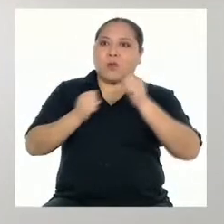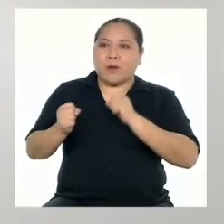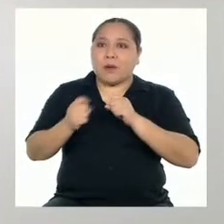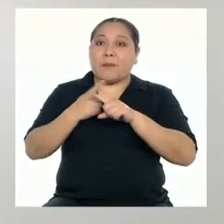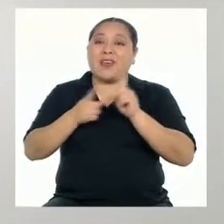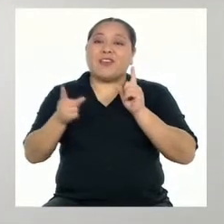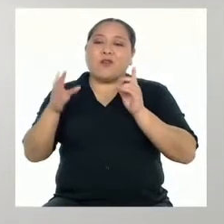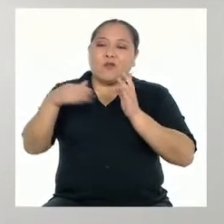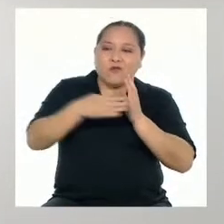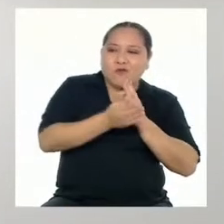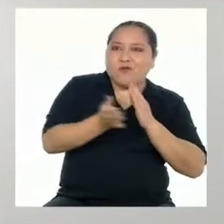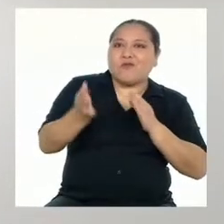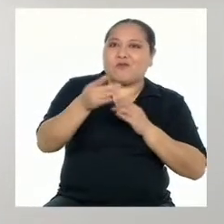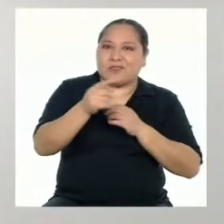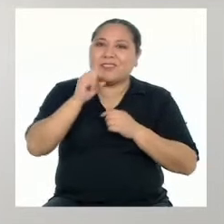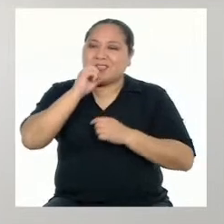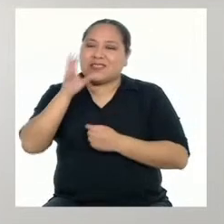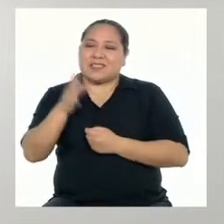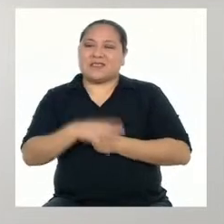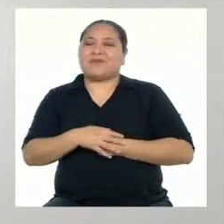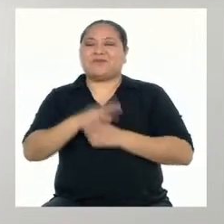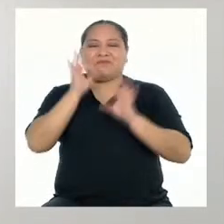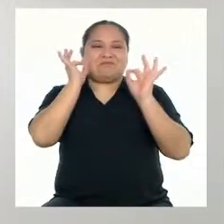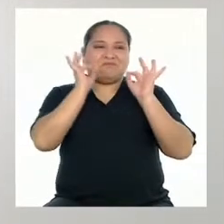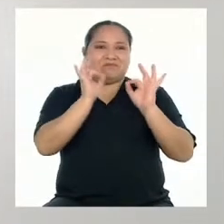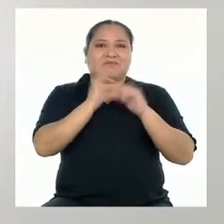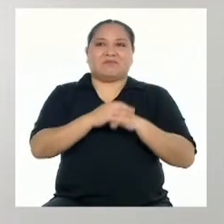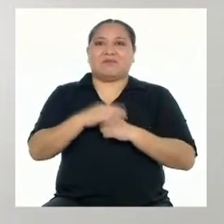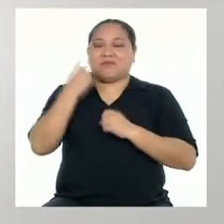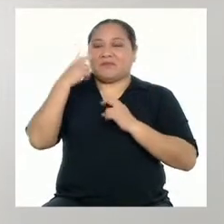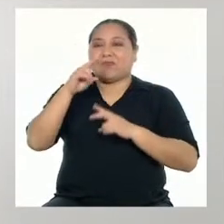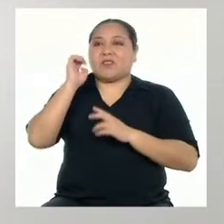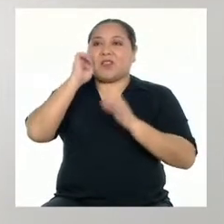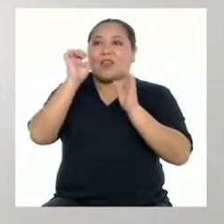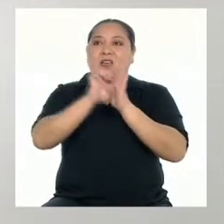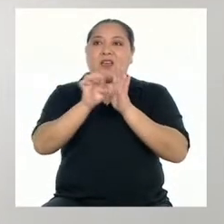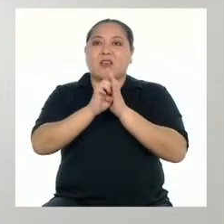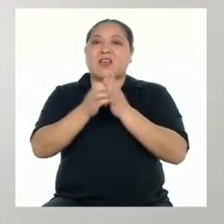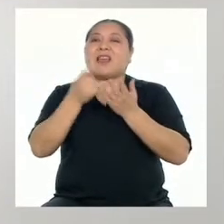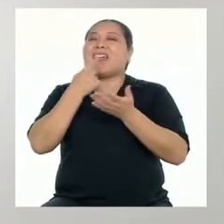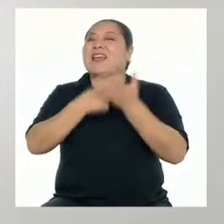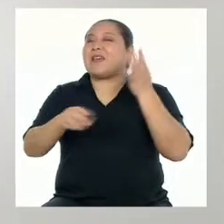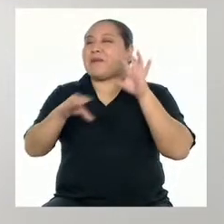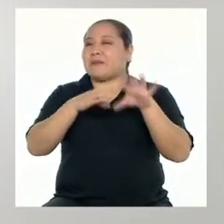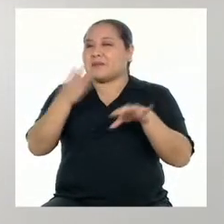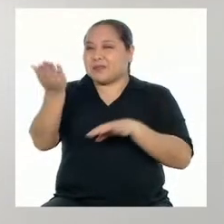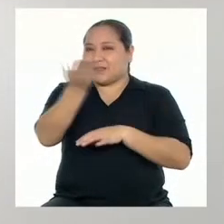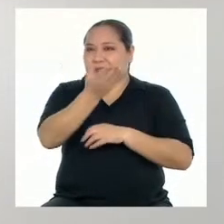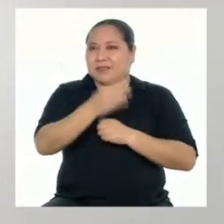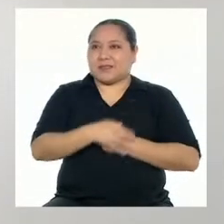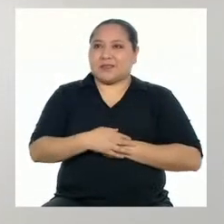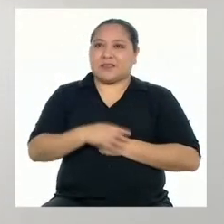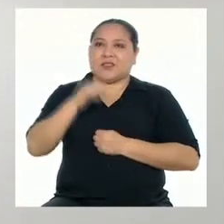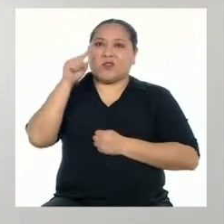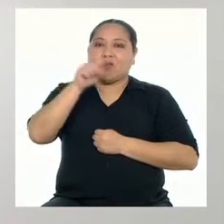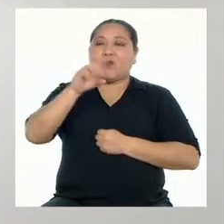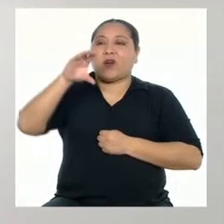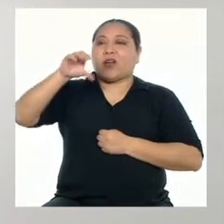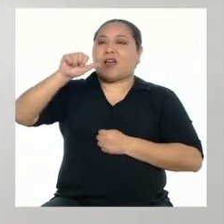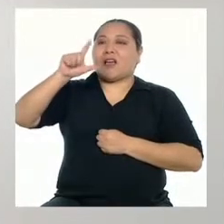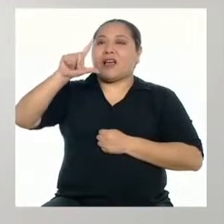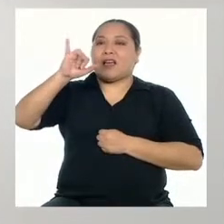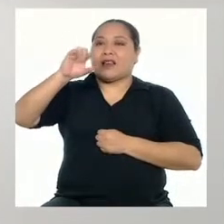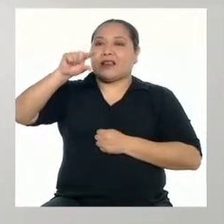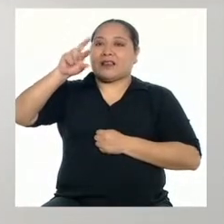Excelente. Ahora veamos un ejemplo del tipo de producto que vamos a elaborar. Un caligrama.